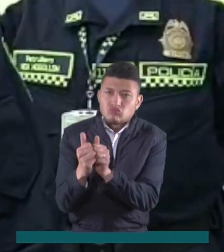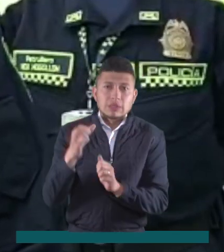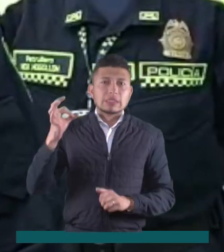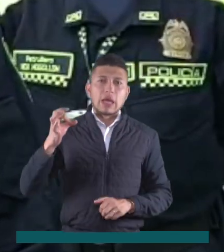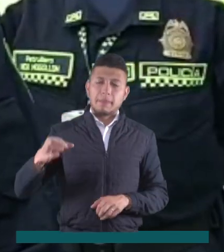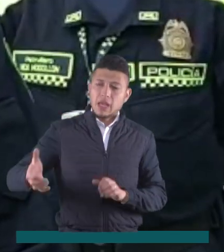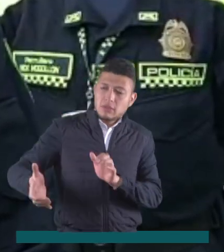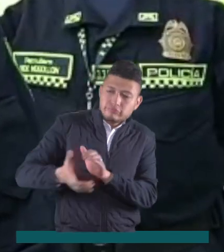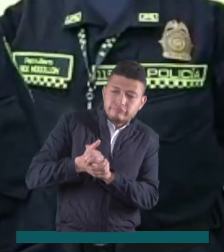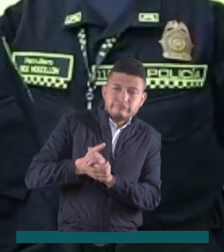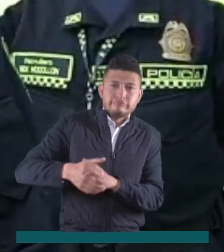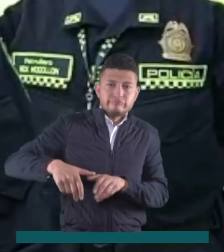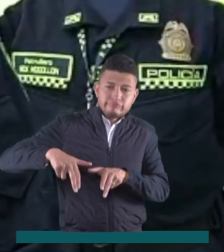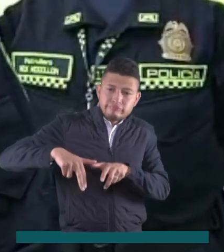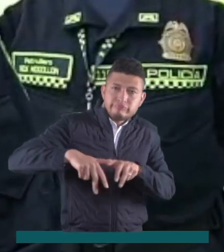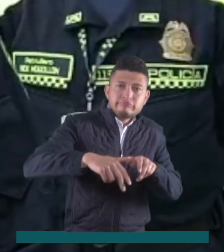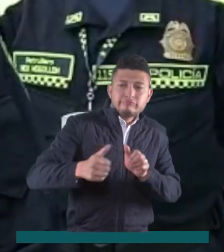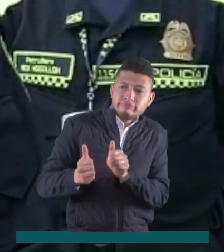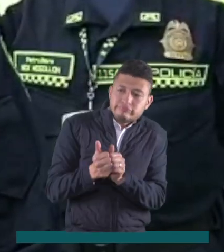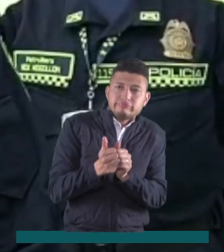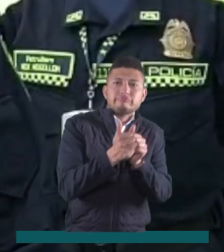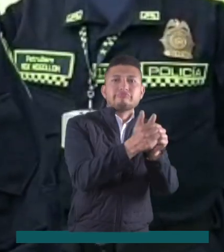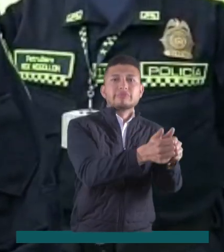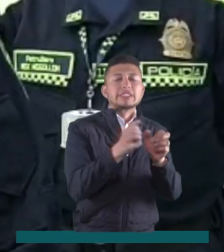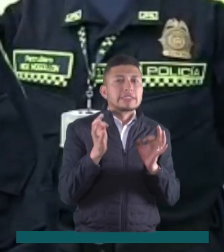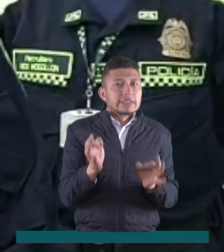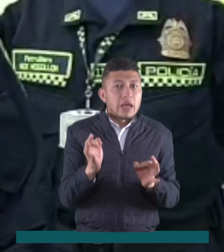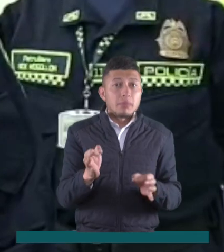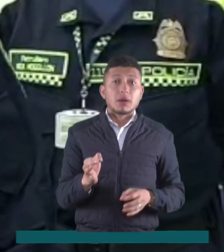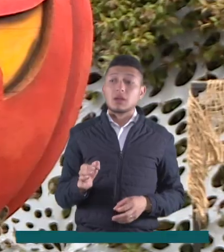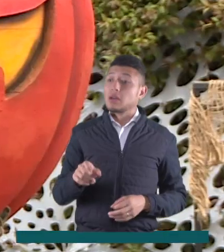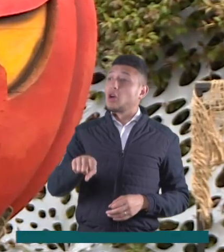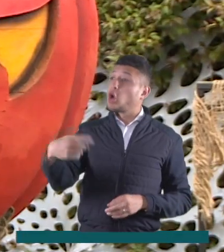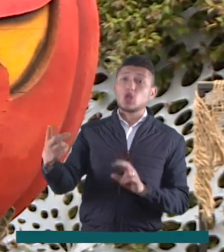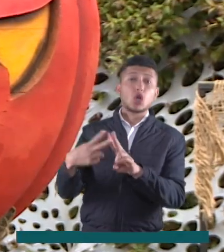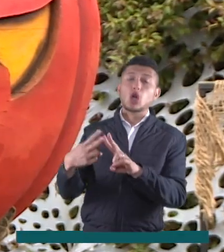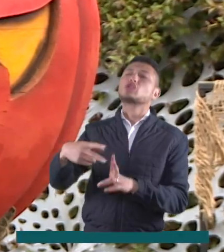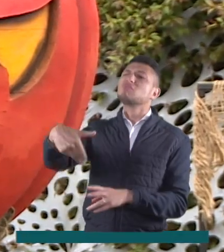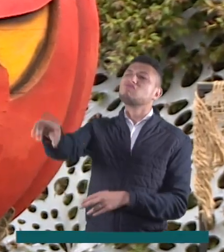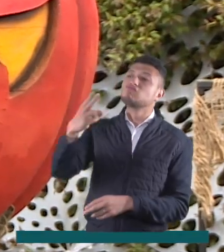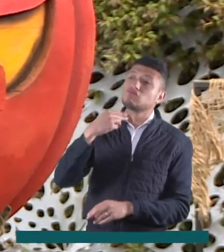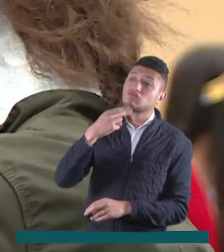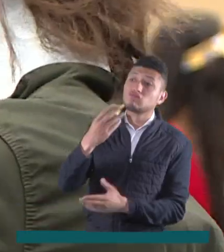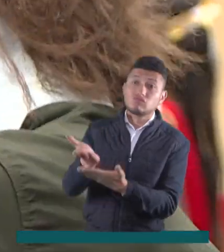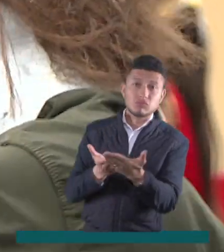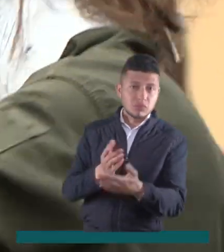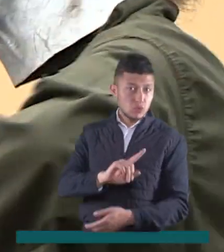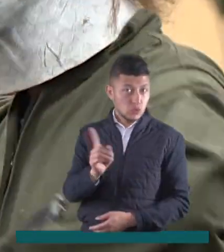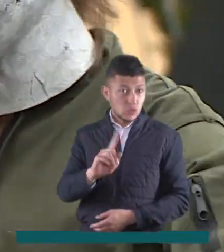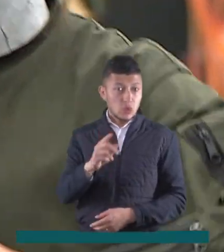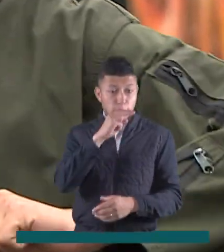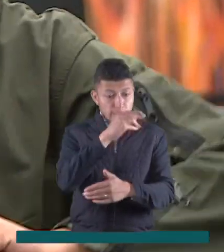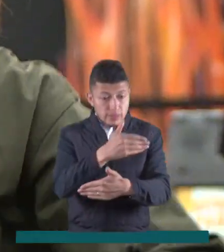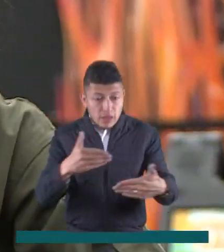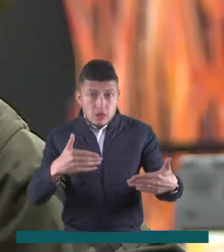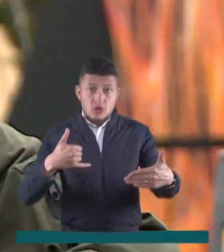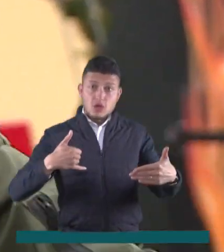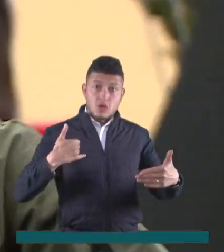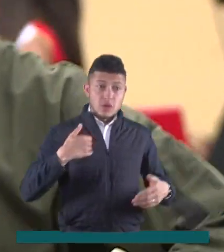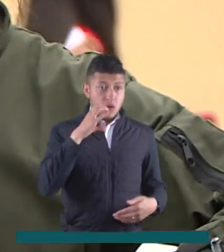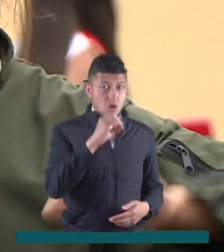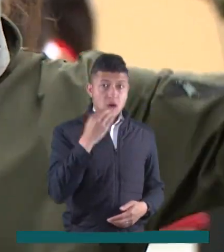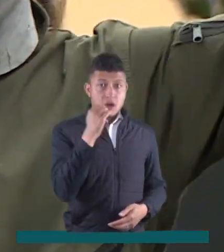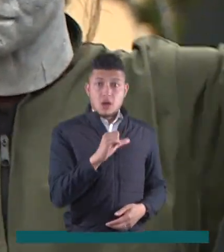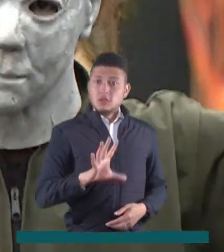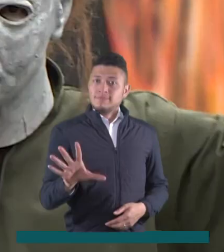pendientes, llévenlos de la mano. No permita que salgan a pedir dulces con desconocidos. Nuestros niños, niñas y adolescentes